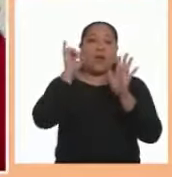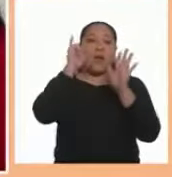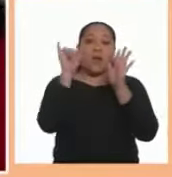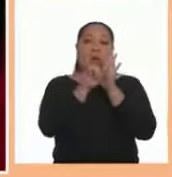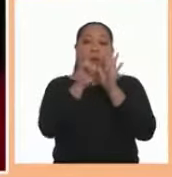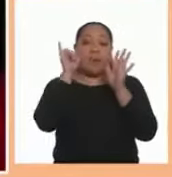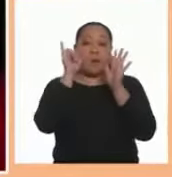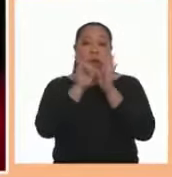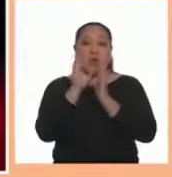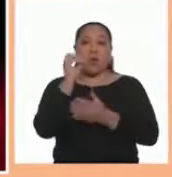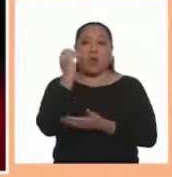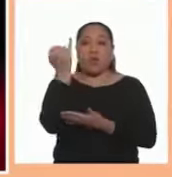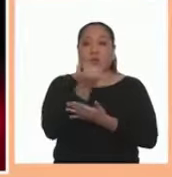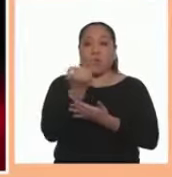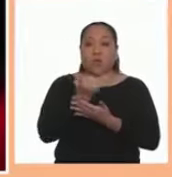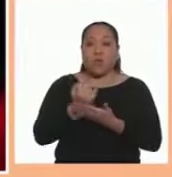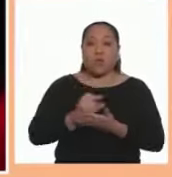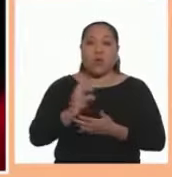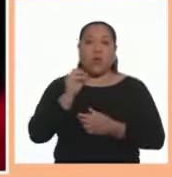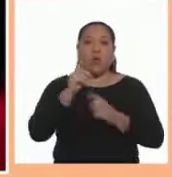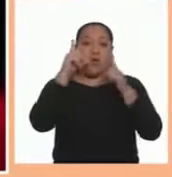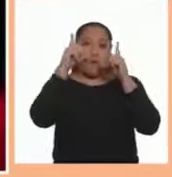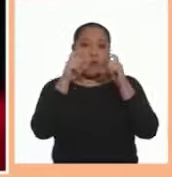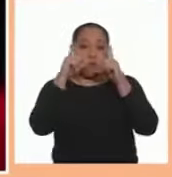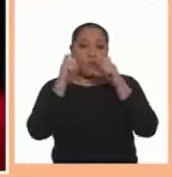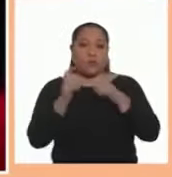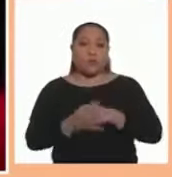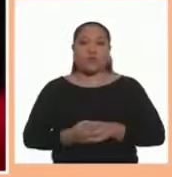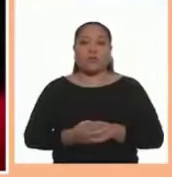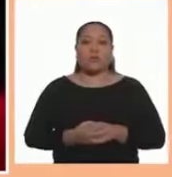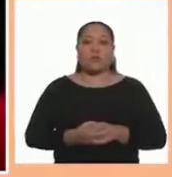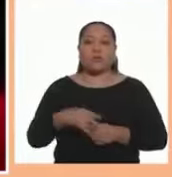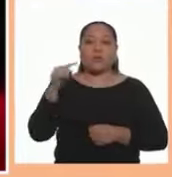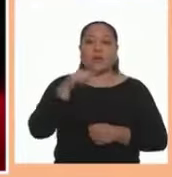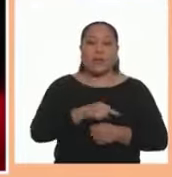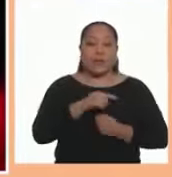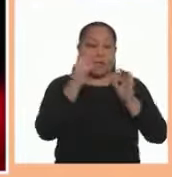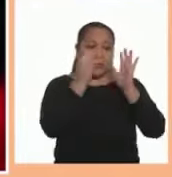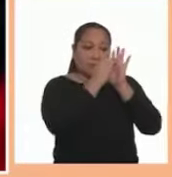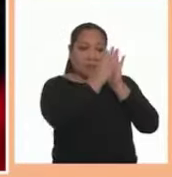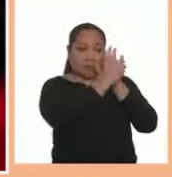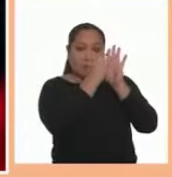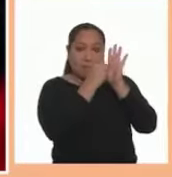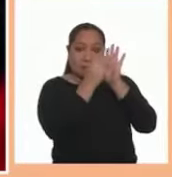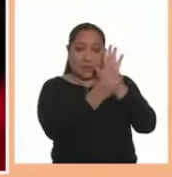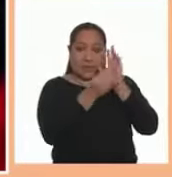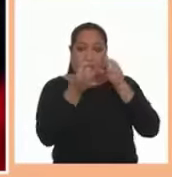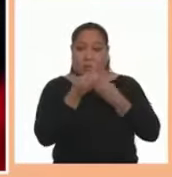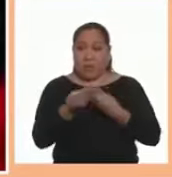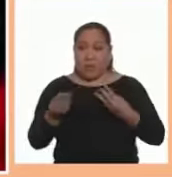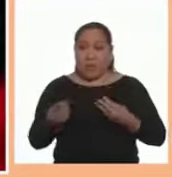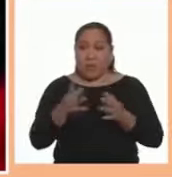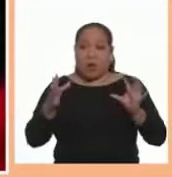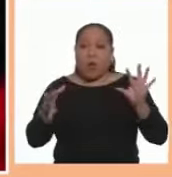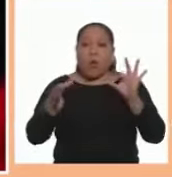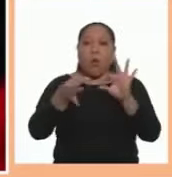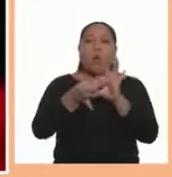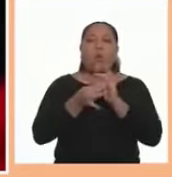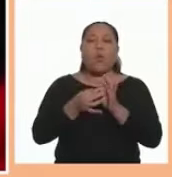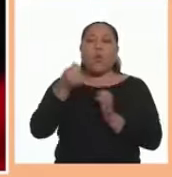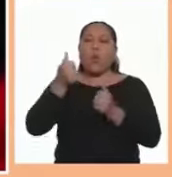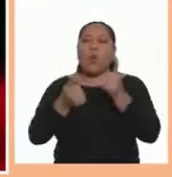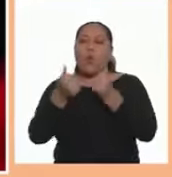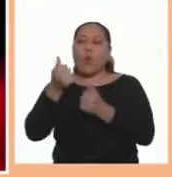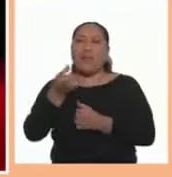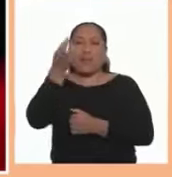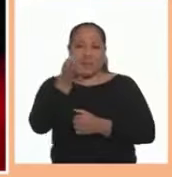Muéstrenle Imágenes O dibujos O fotos De los ingredientes Para que las